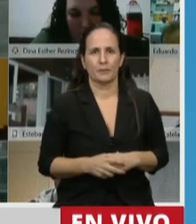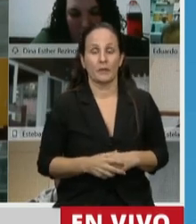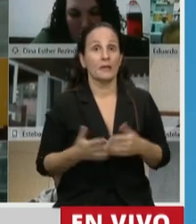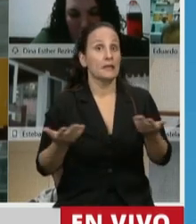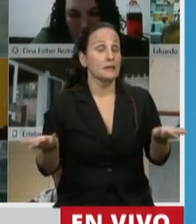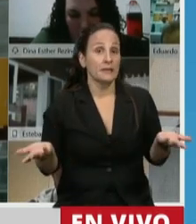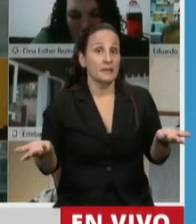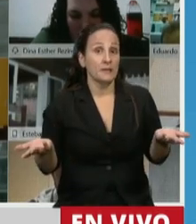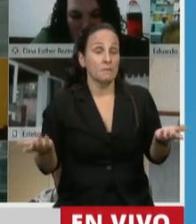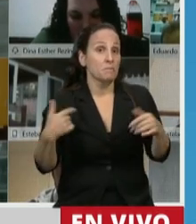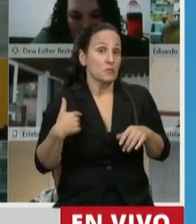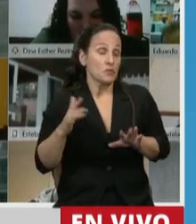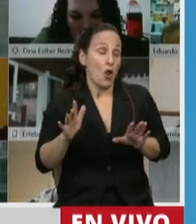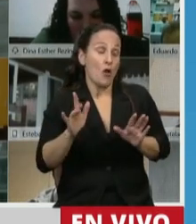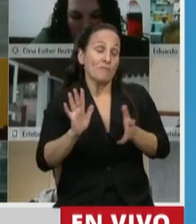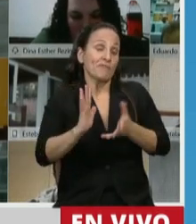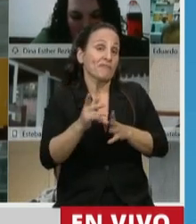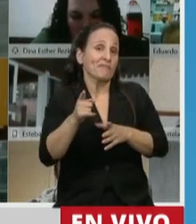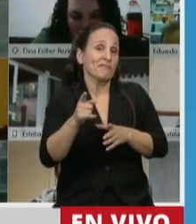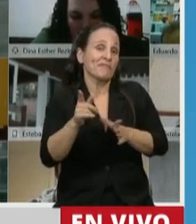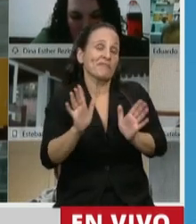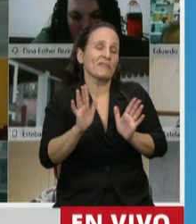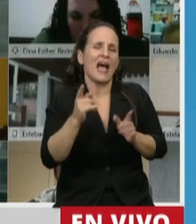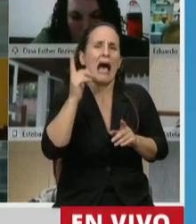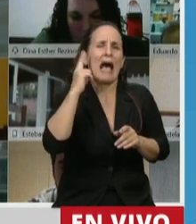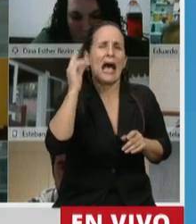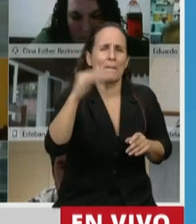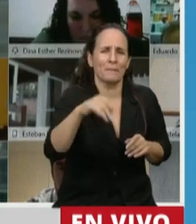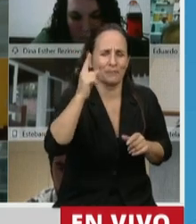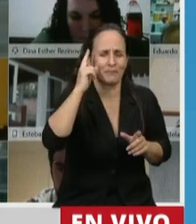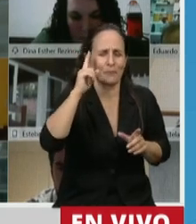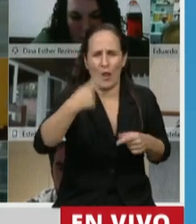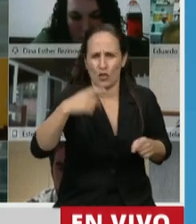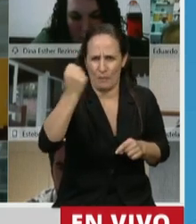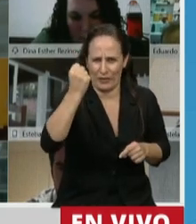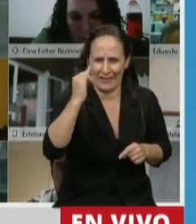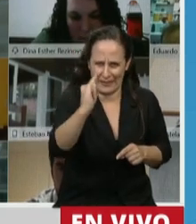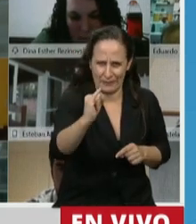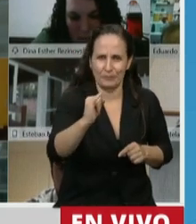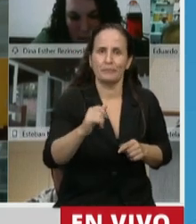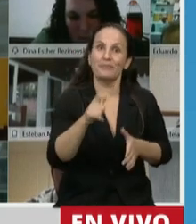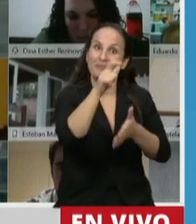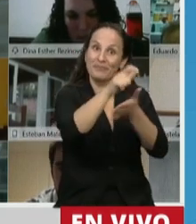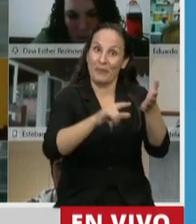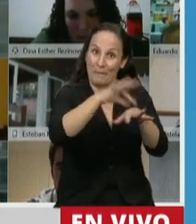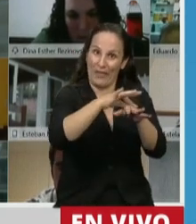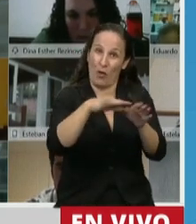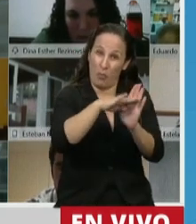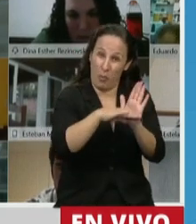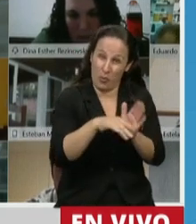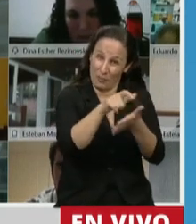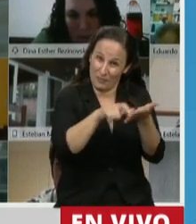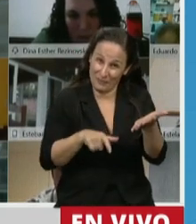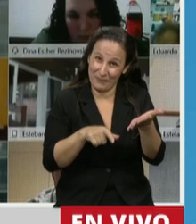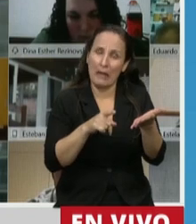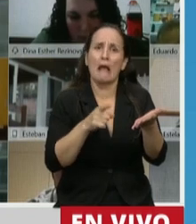Simplemente queriendo cumplir con este... Otra cosa que me parece muy importante es que además de la prescripción ustedes saben que dentro